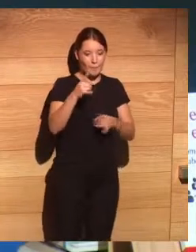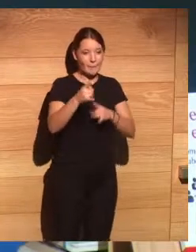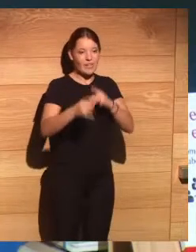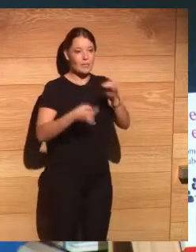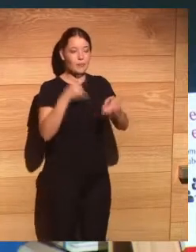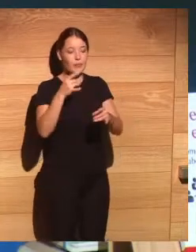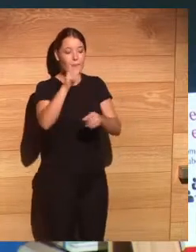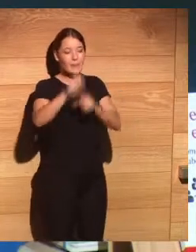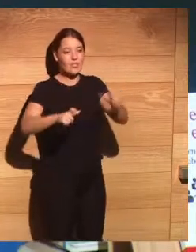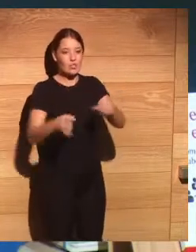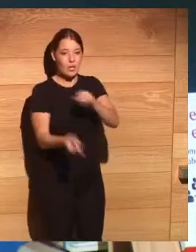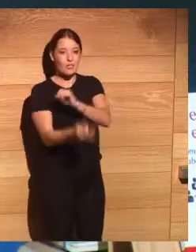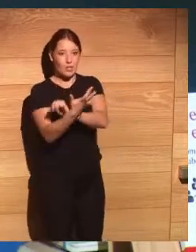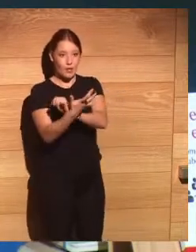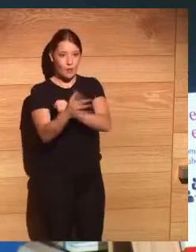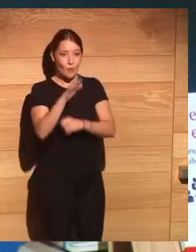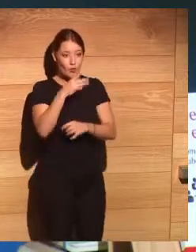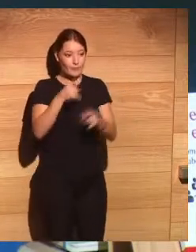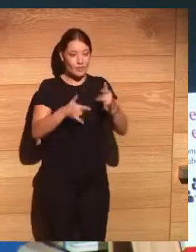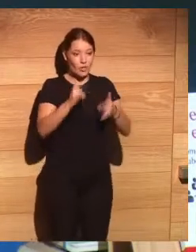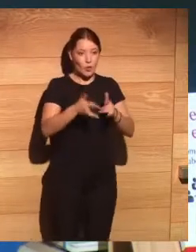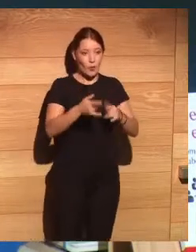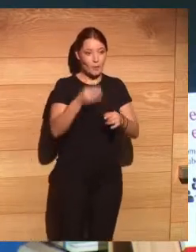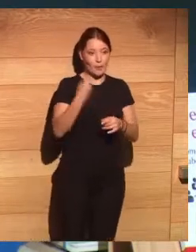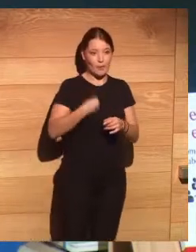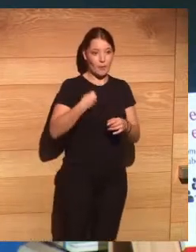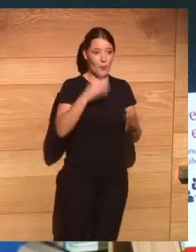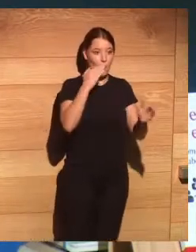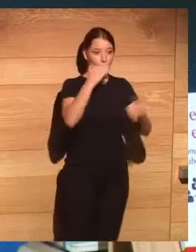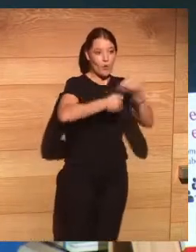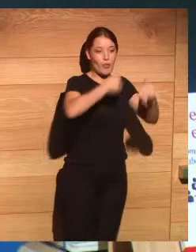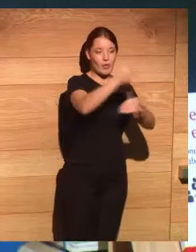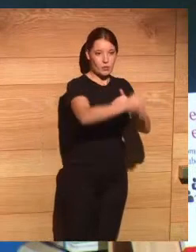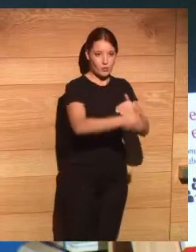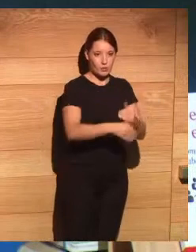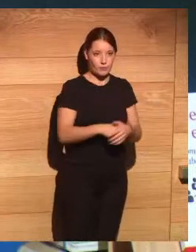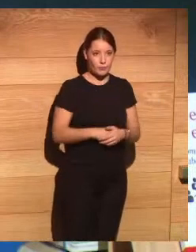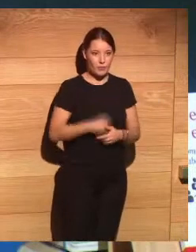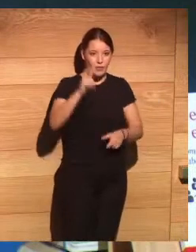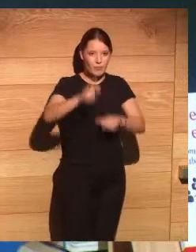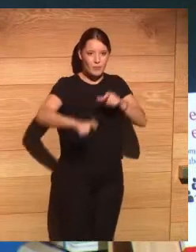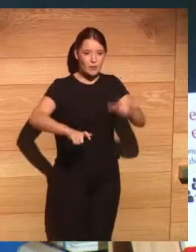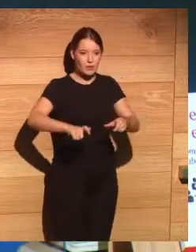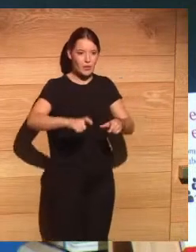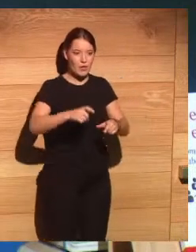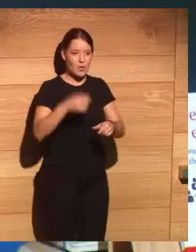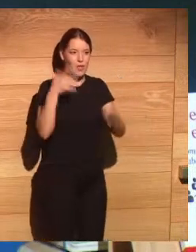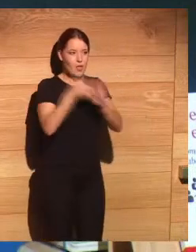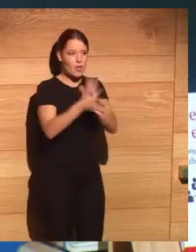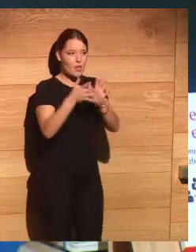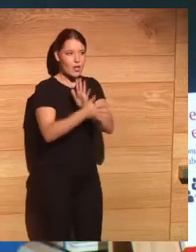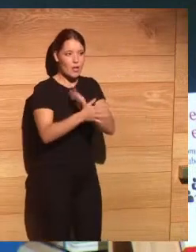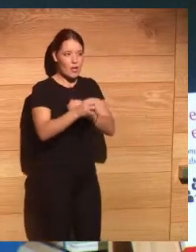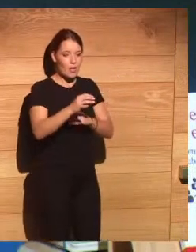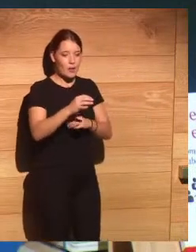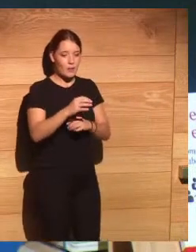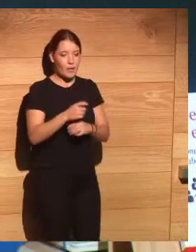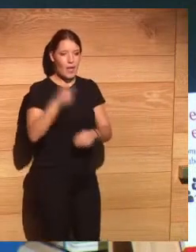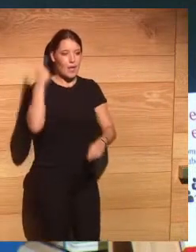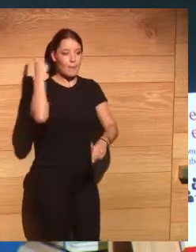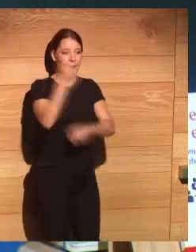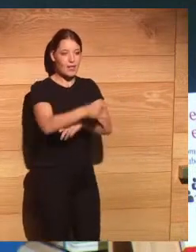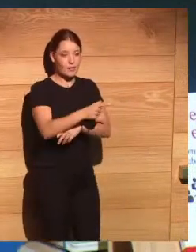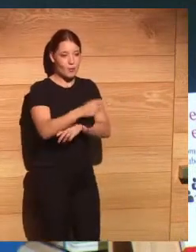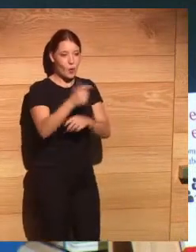porque el robot es un proceso y hay que enseñarles el otro día discutía con una serie de gente explicando lo que es un imperativo categórico de Kant a una persona que está haciendo